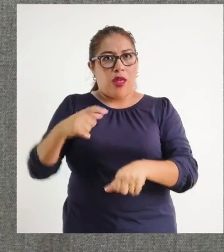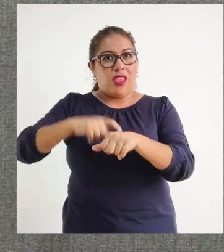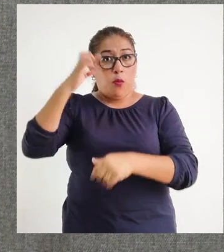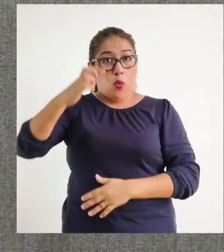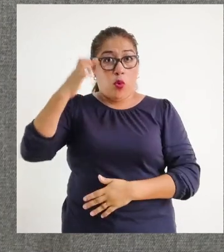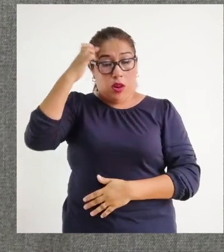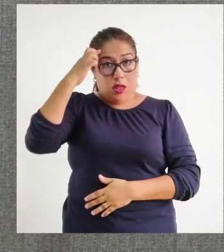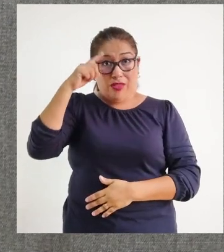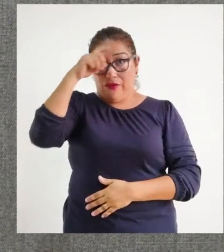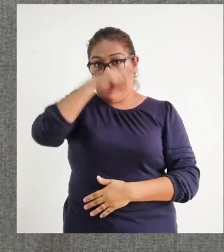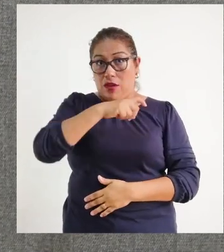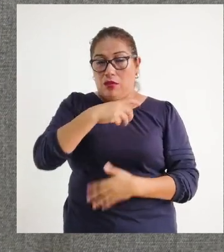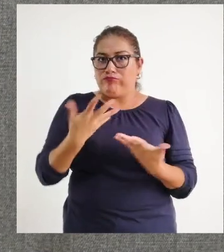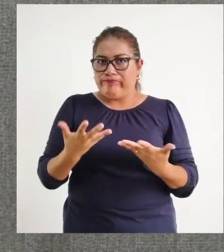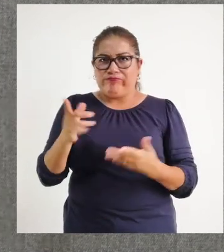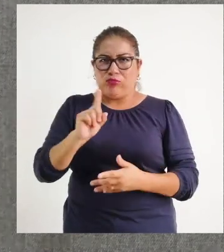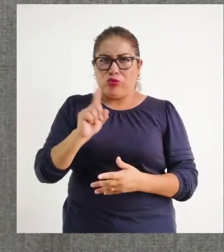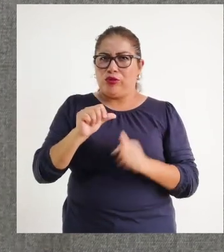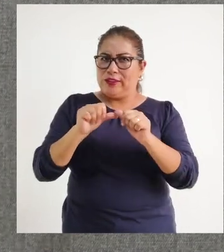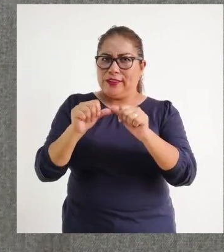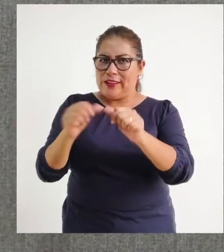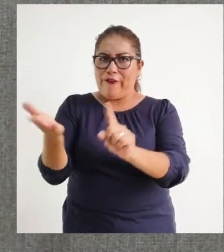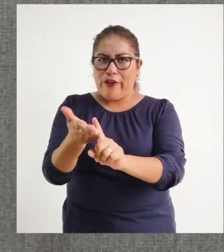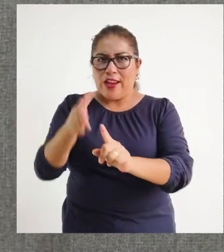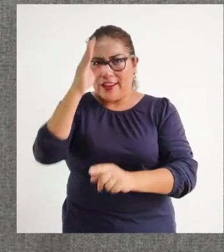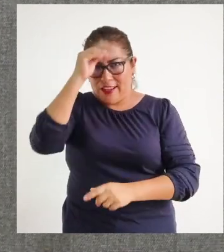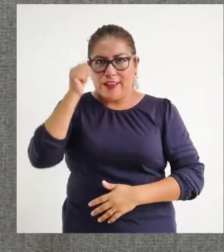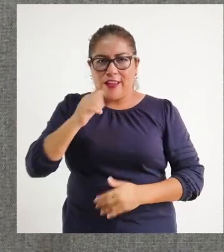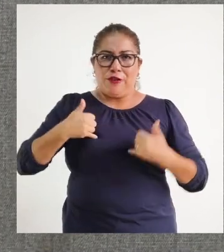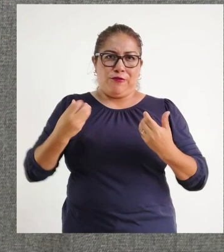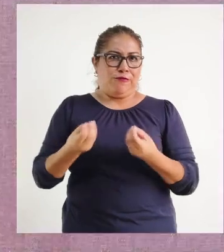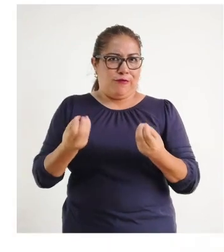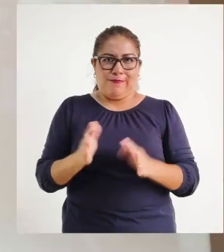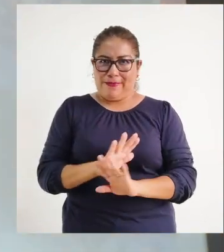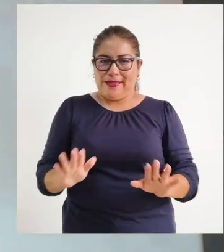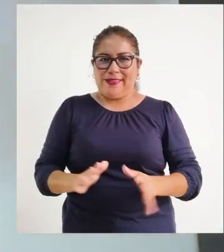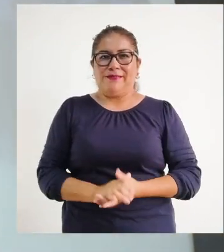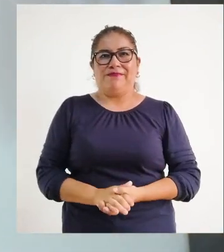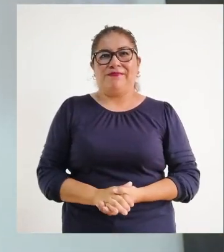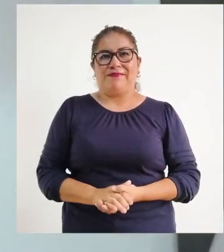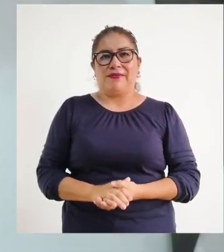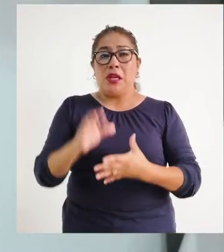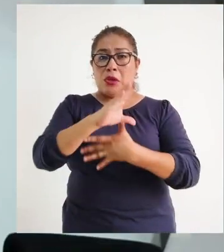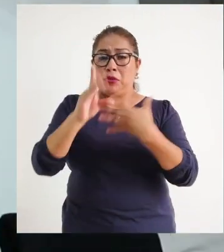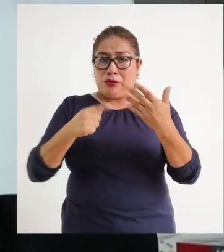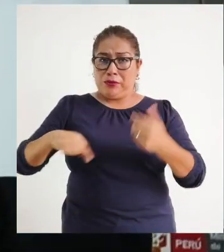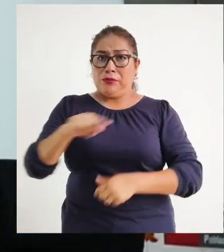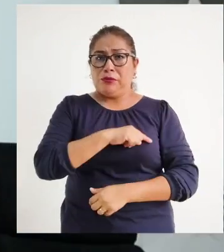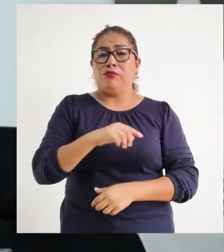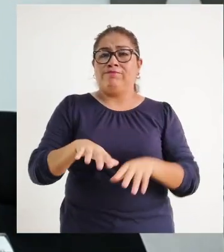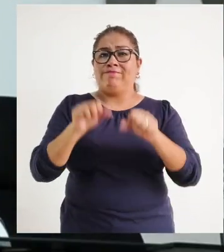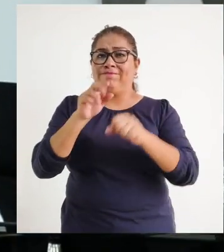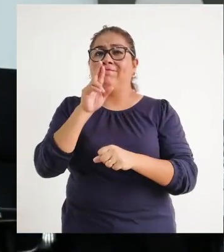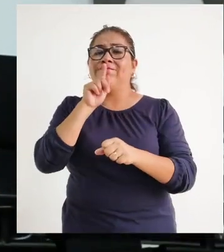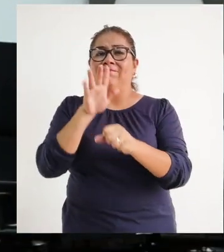vivimos, podamos no seguir perjudicando a nuestras niñas, niñas y adolescentes. En el CONADIS estamos comprometidos con nuestra